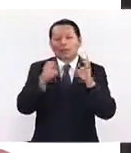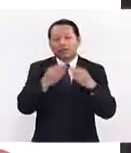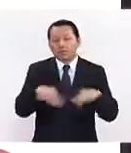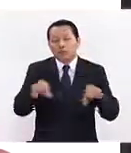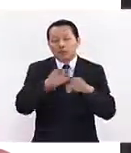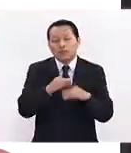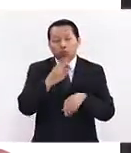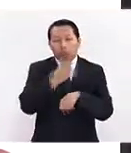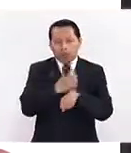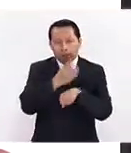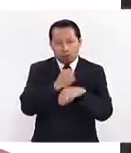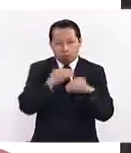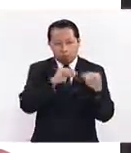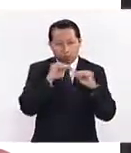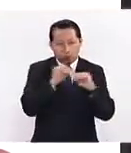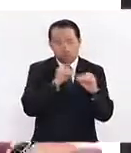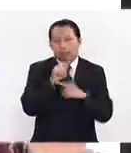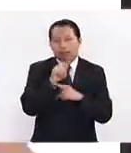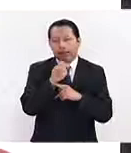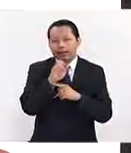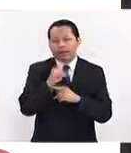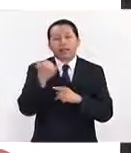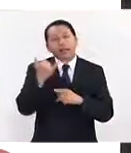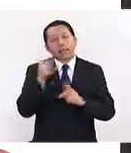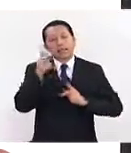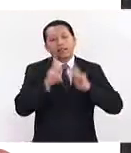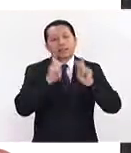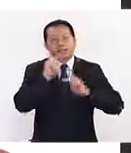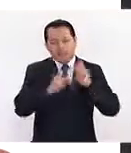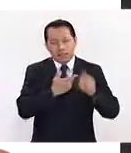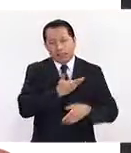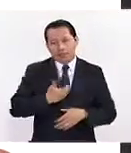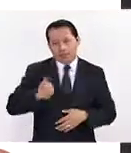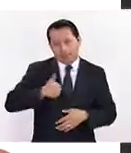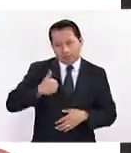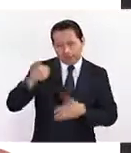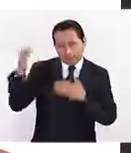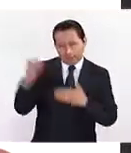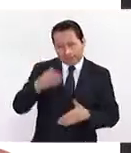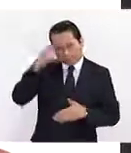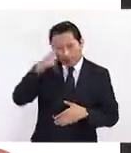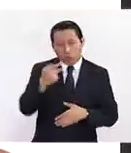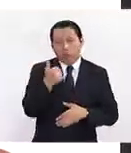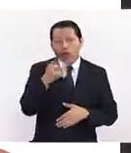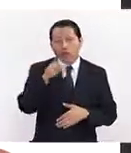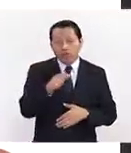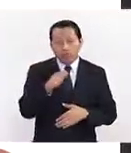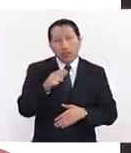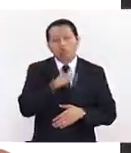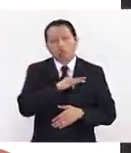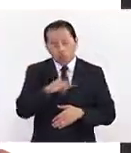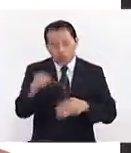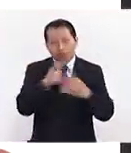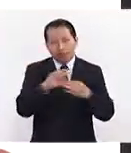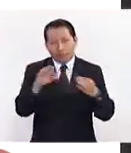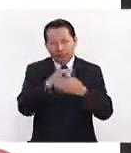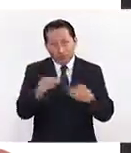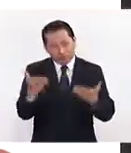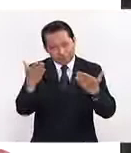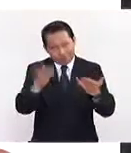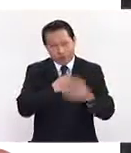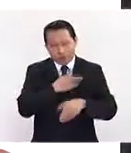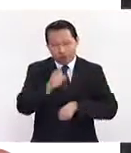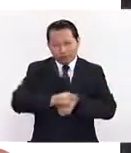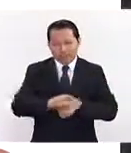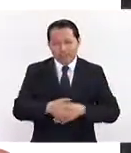la cuarta ronda de renegociación de Telecán y la visita del primer ministro Justin Trudeau a México. Gabriel, adelante, ¿qué nos puedes decir? Muy buenos